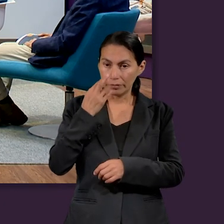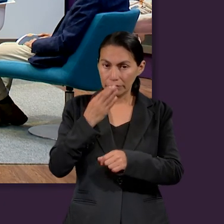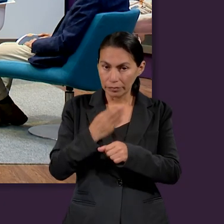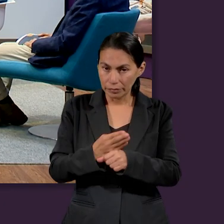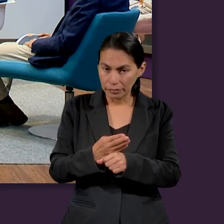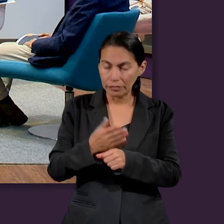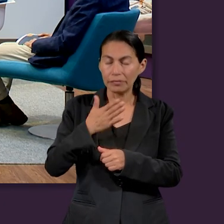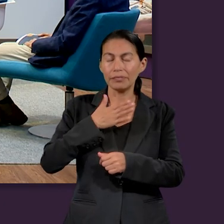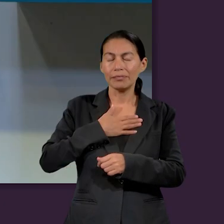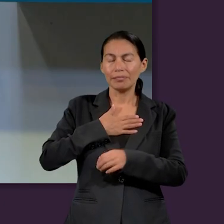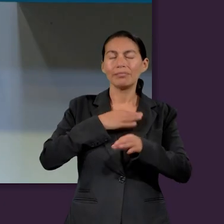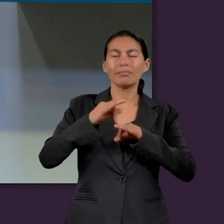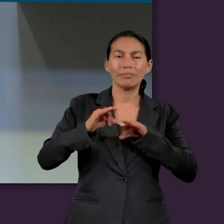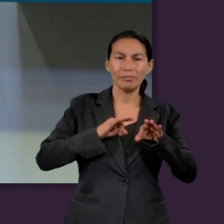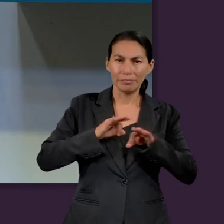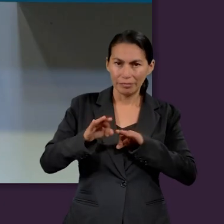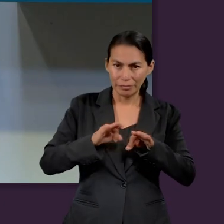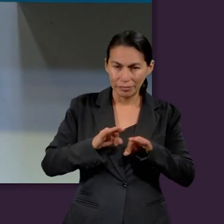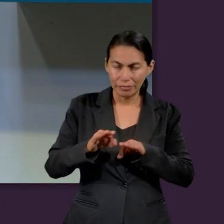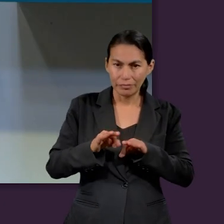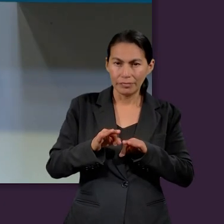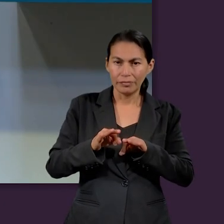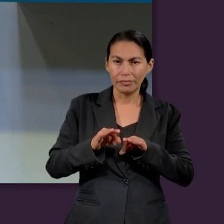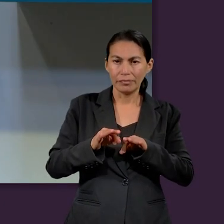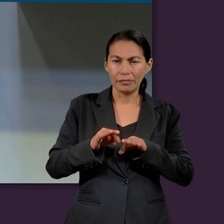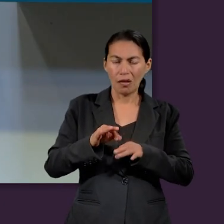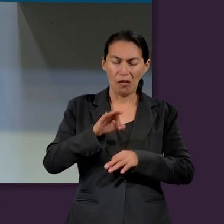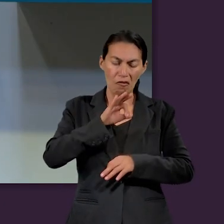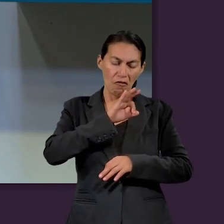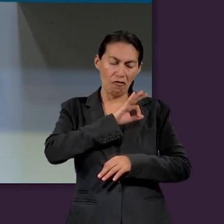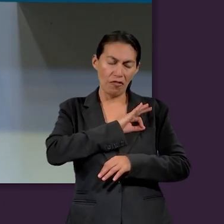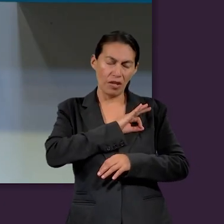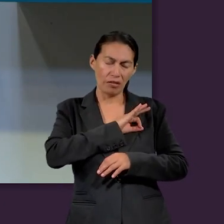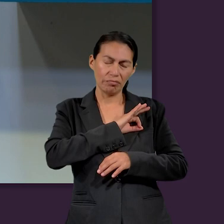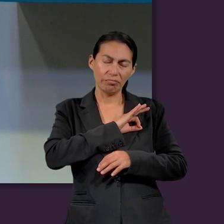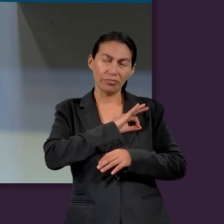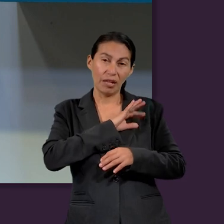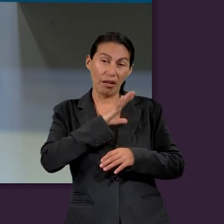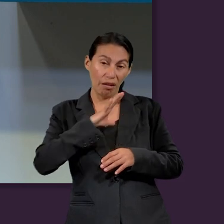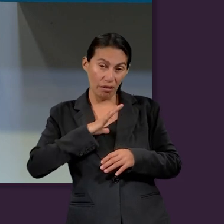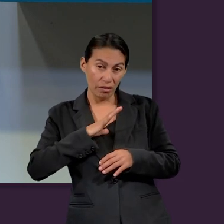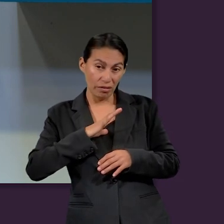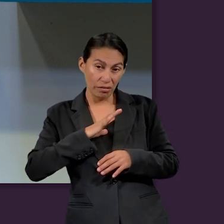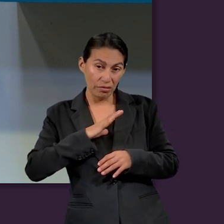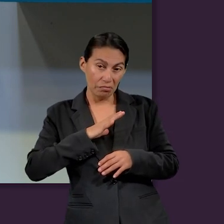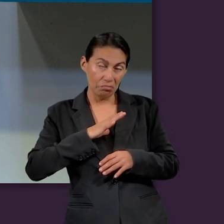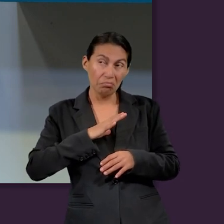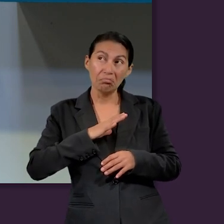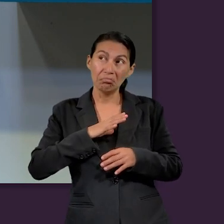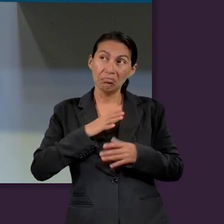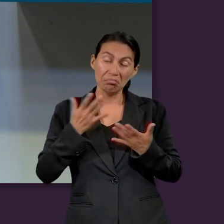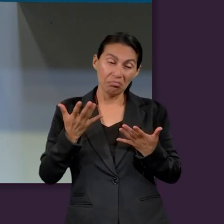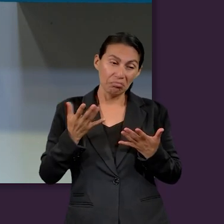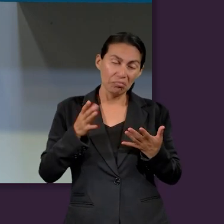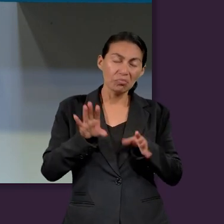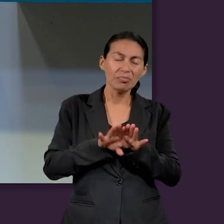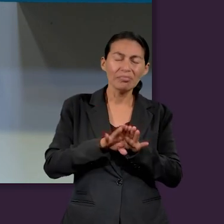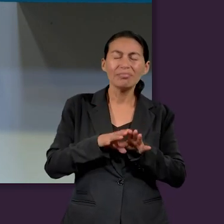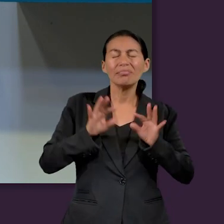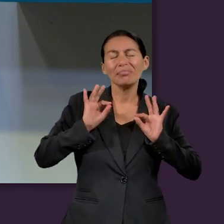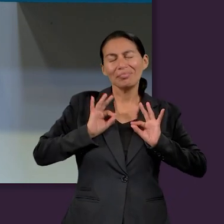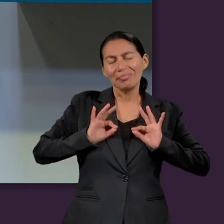mi responsabilidad? ¿Cuál es mi trabajo en cuanto a la fe que tengo para que yo pueda